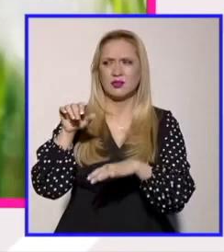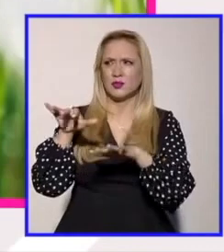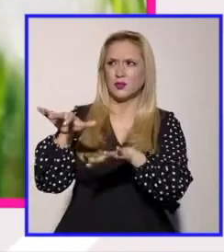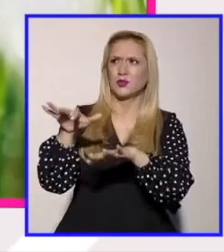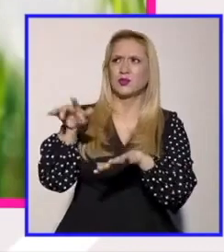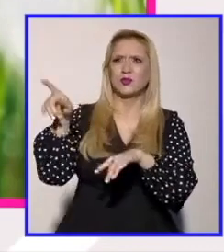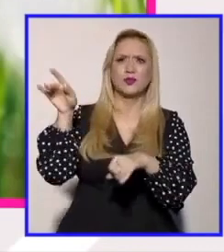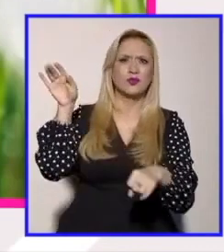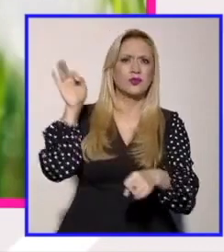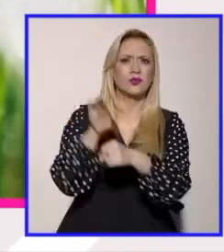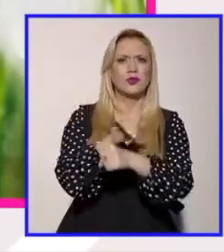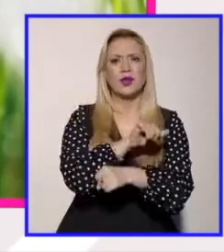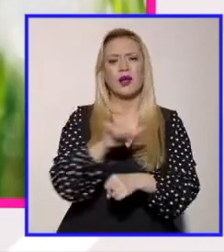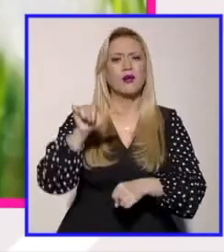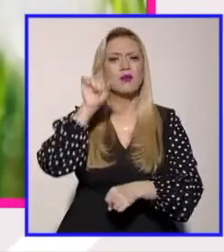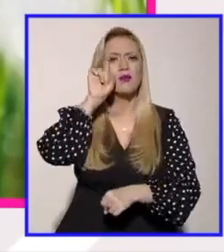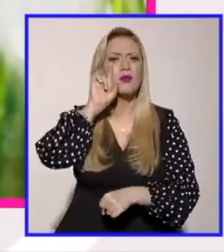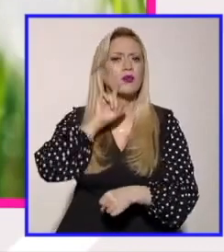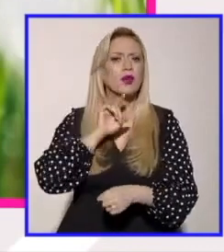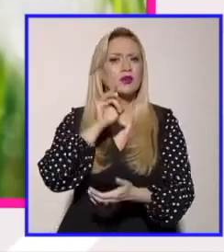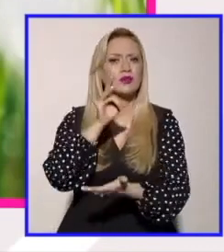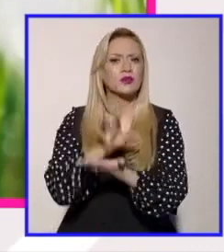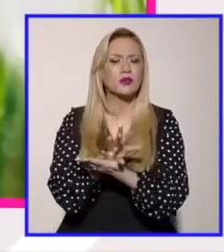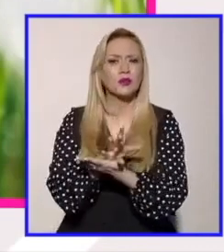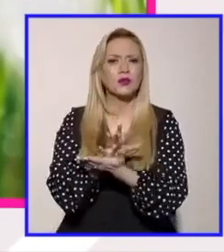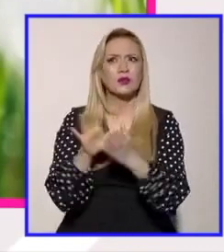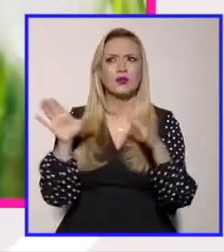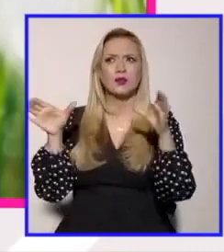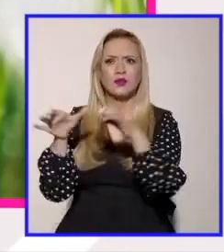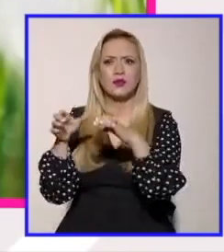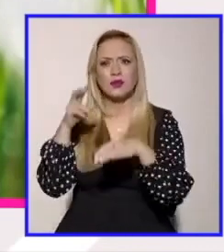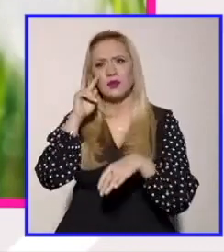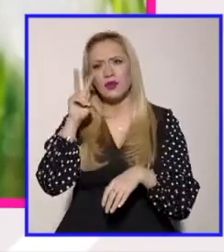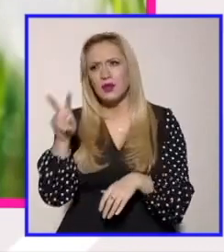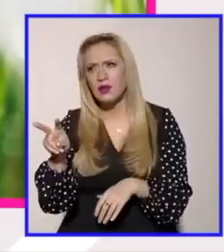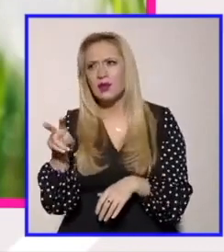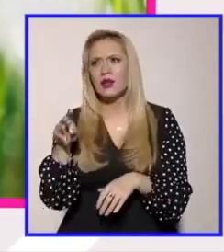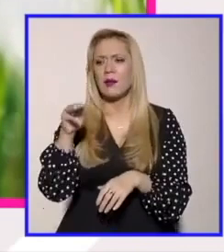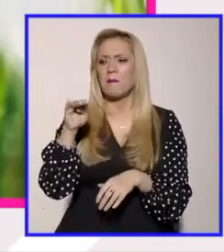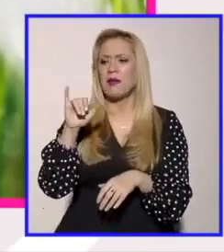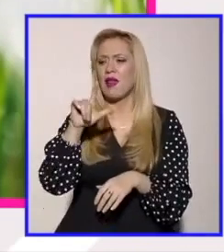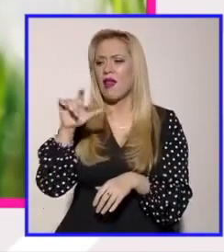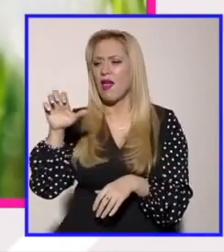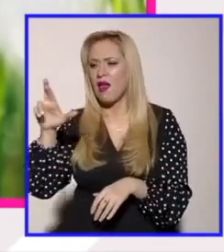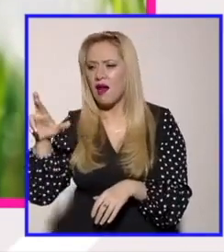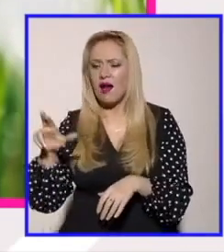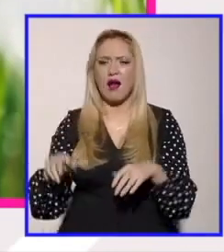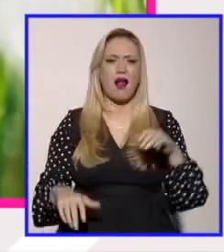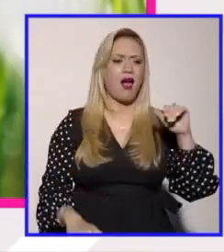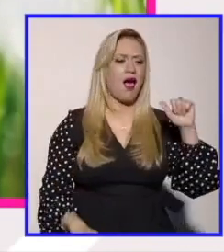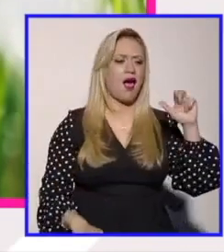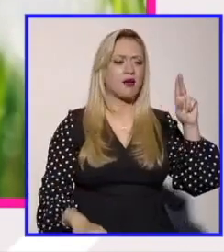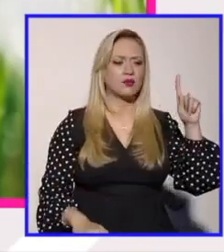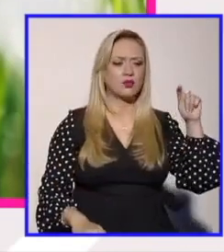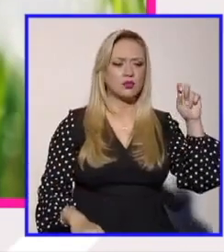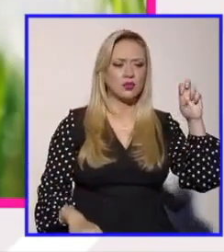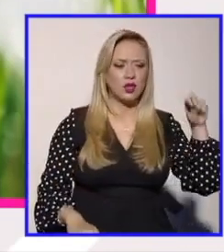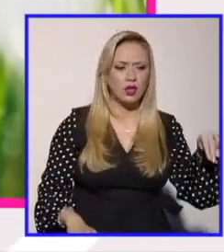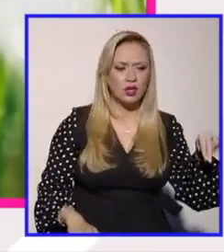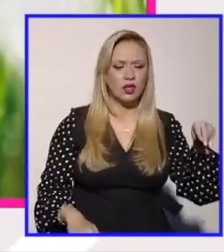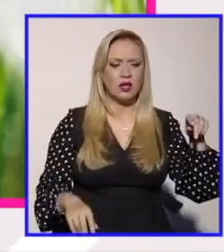y lo vemos en sobre todo autoras como Kate Millett y sobre todo Shulamit Farberstone de suponer que hay una casta